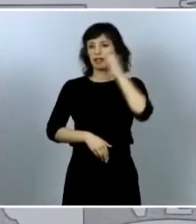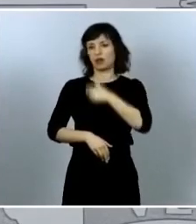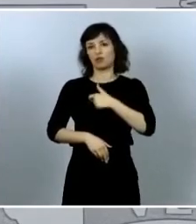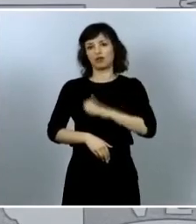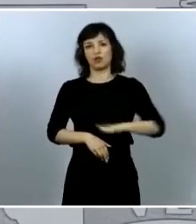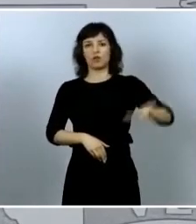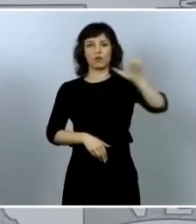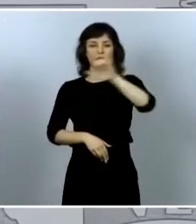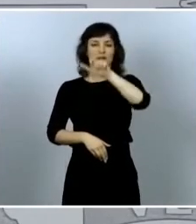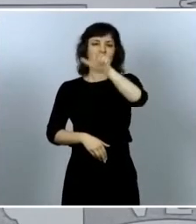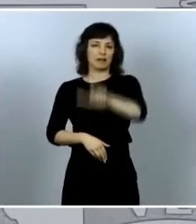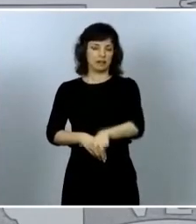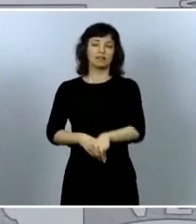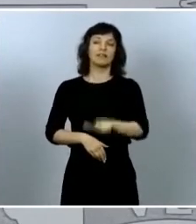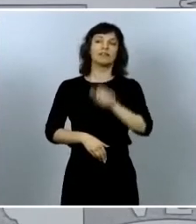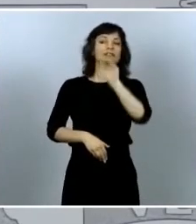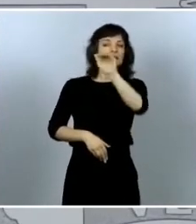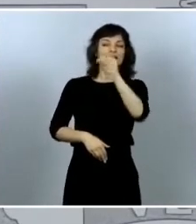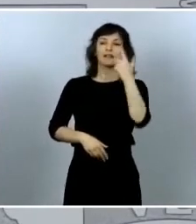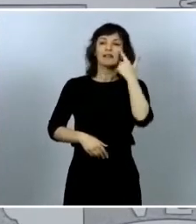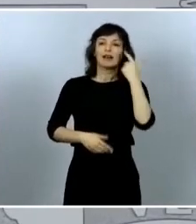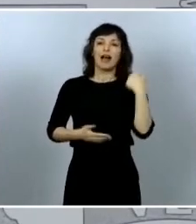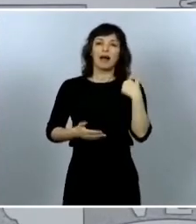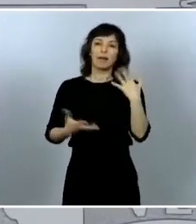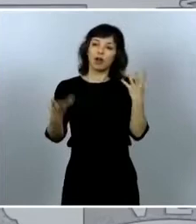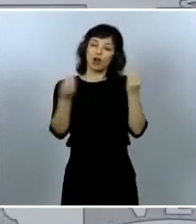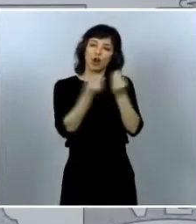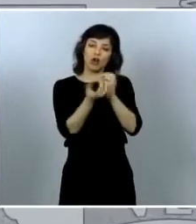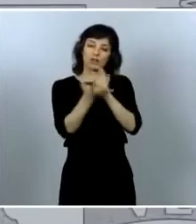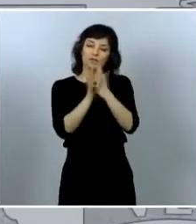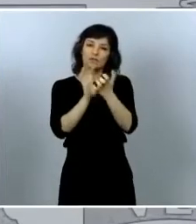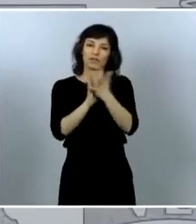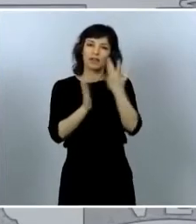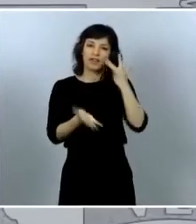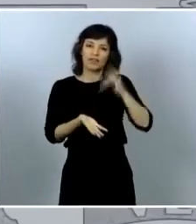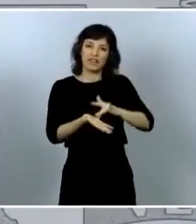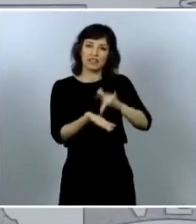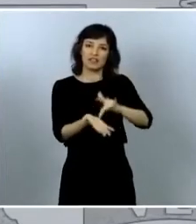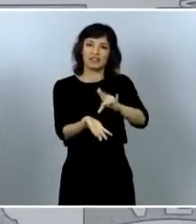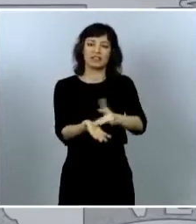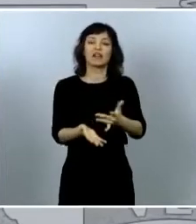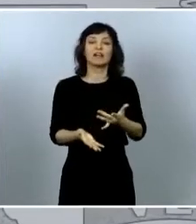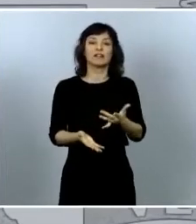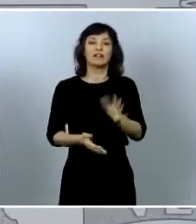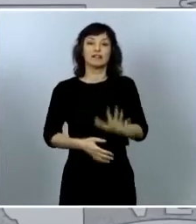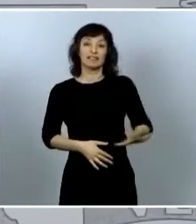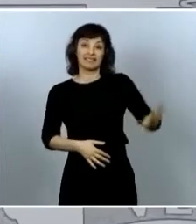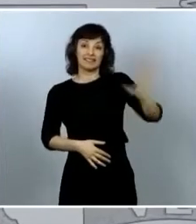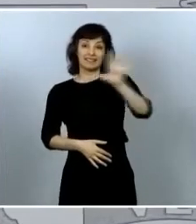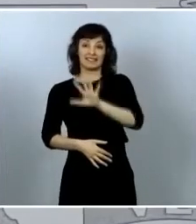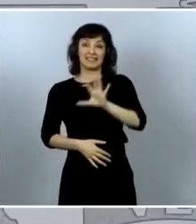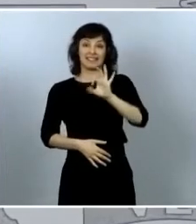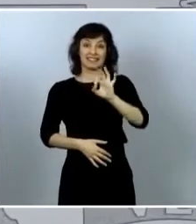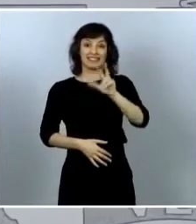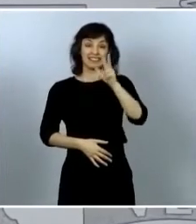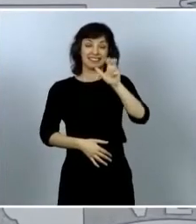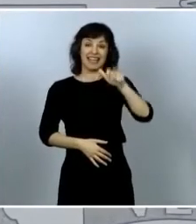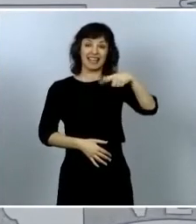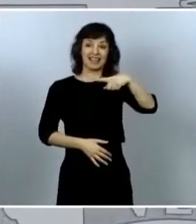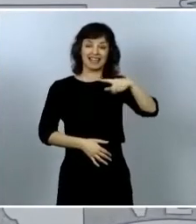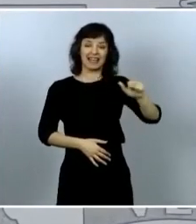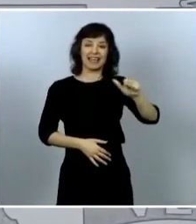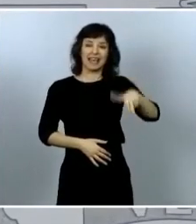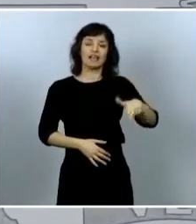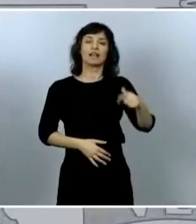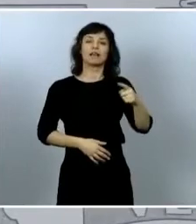Leyen para establecer un calendario conjunto de recuperación de la libertad de movimiento en el espacio Schengen de cara a esa nueva normalidad